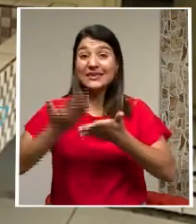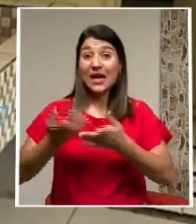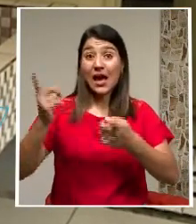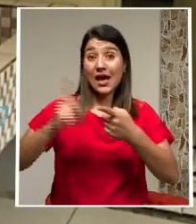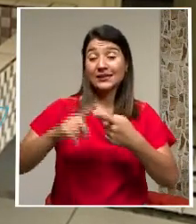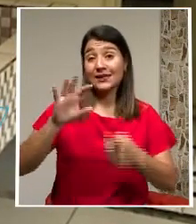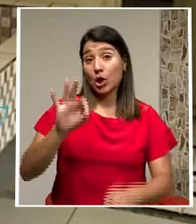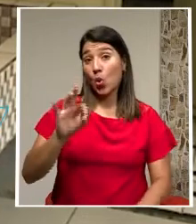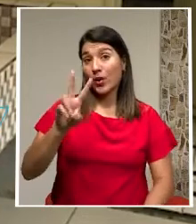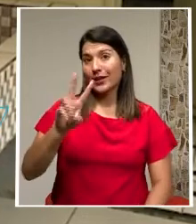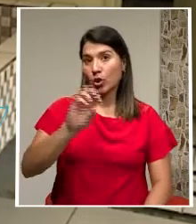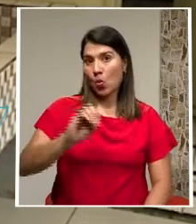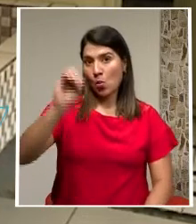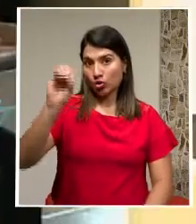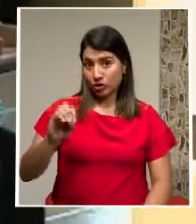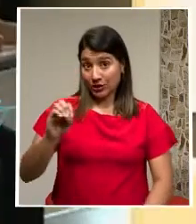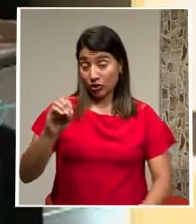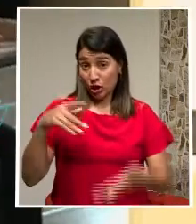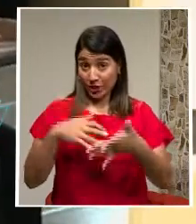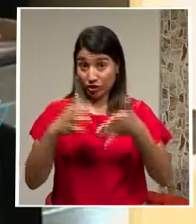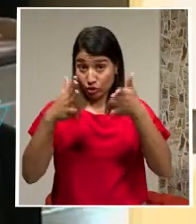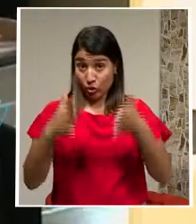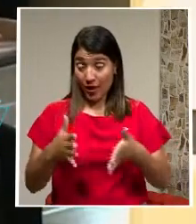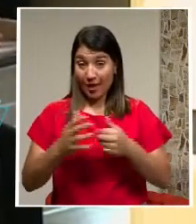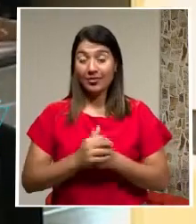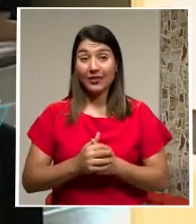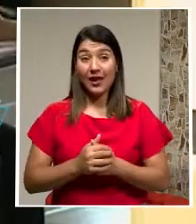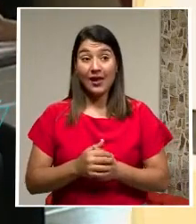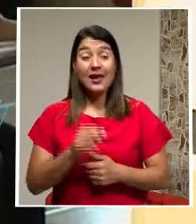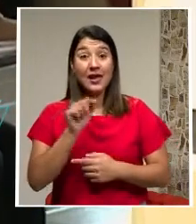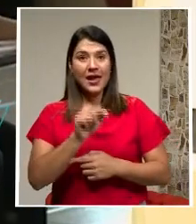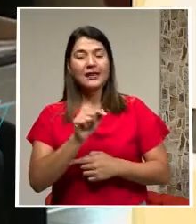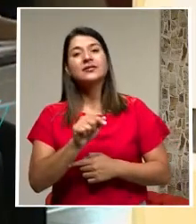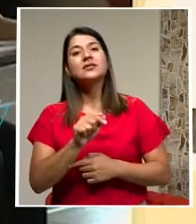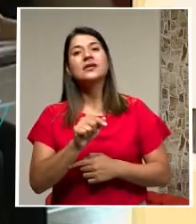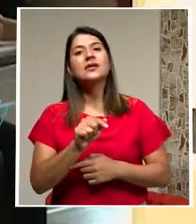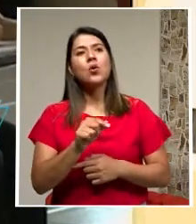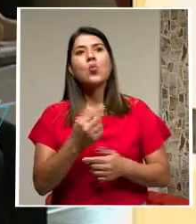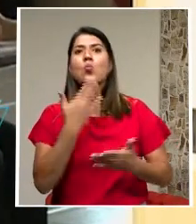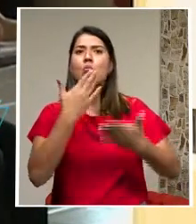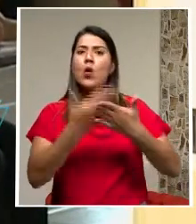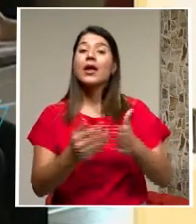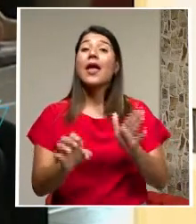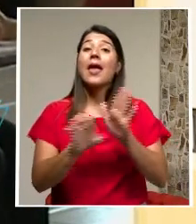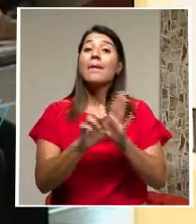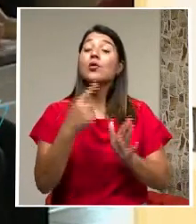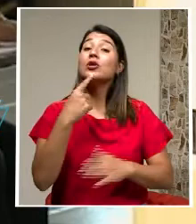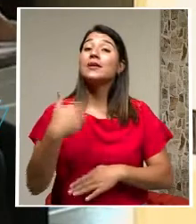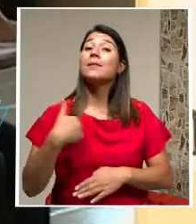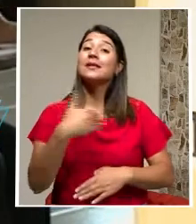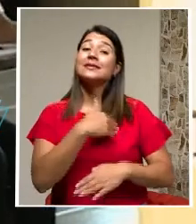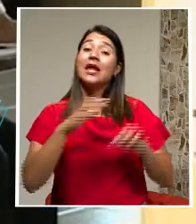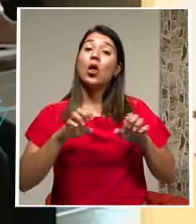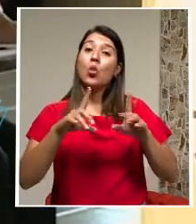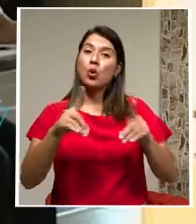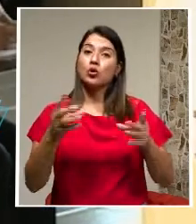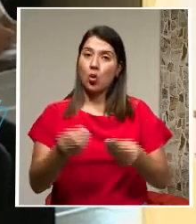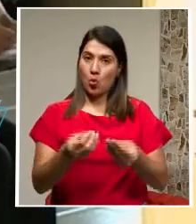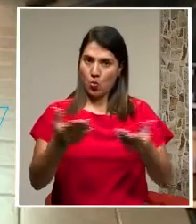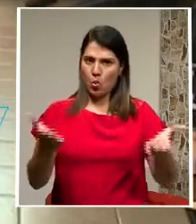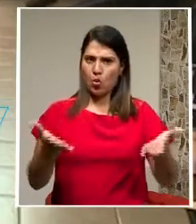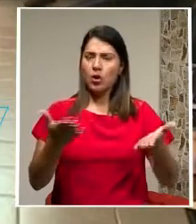% De la población Estudiantil Este circuito El 02 Es ejemplo Según el Ministerio De Educación Pública Del